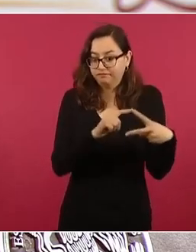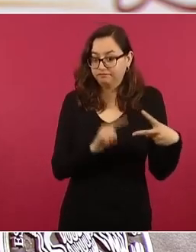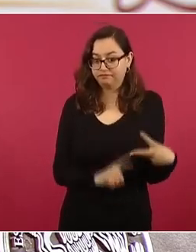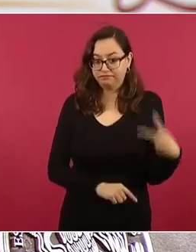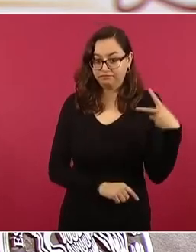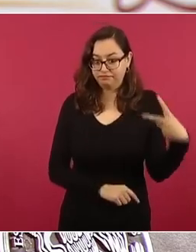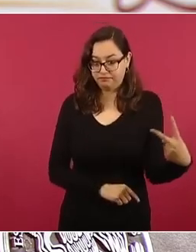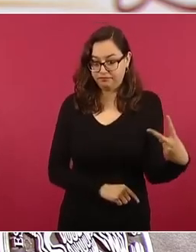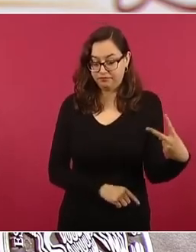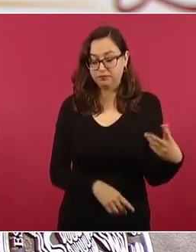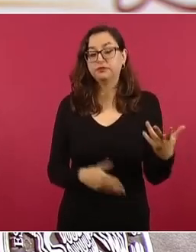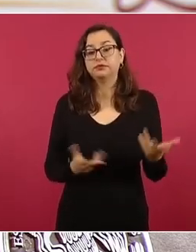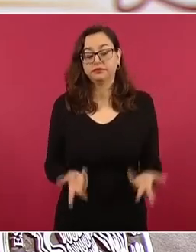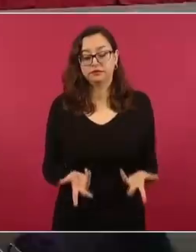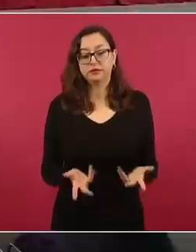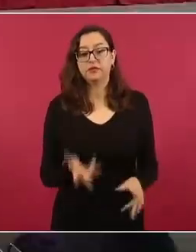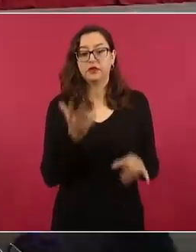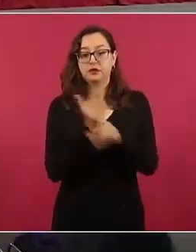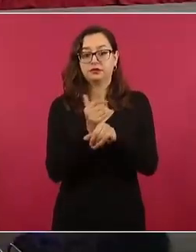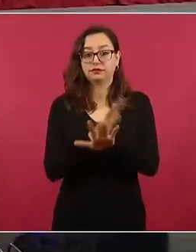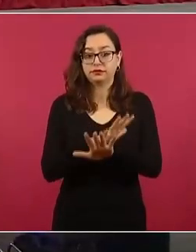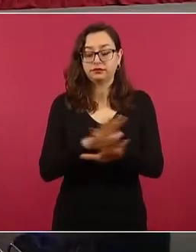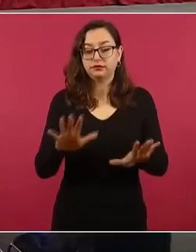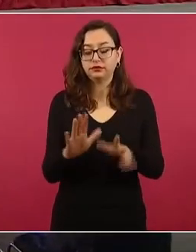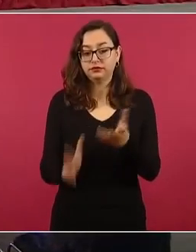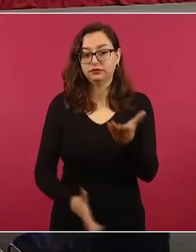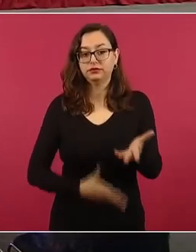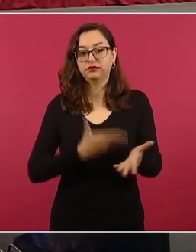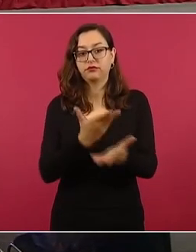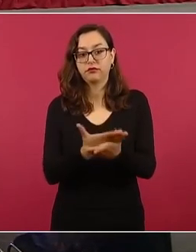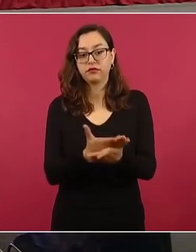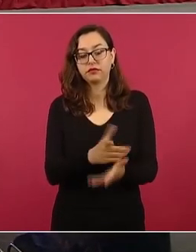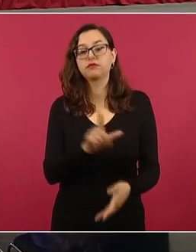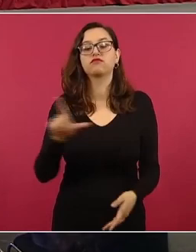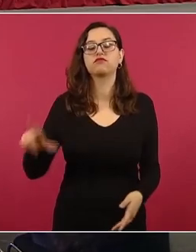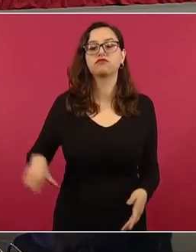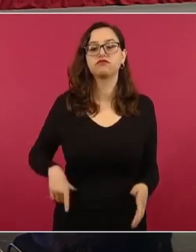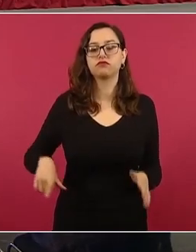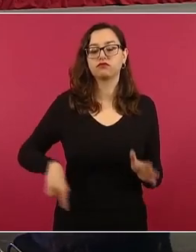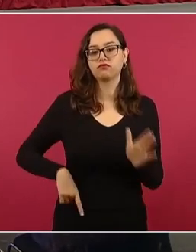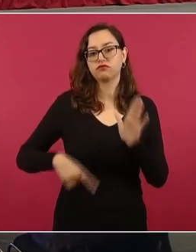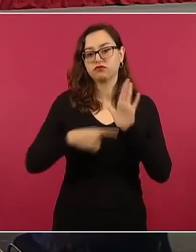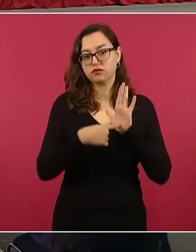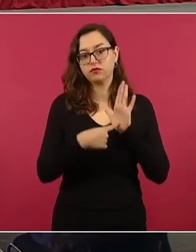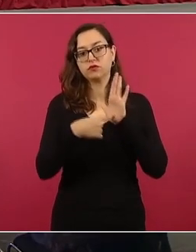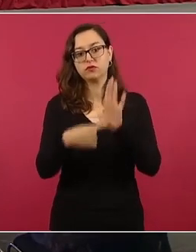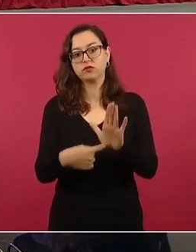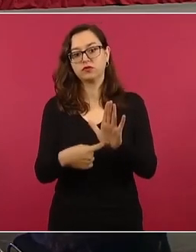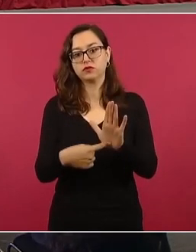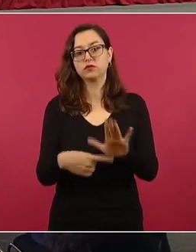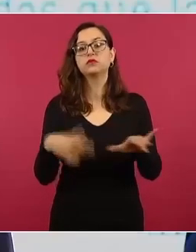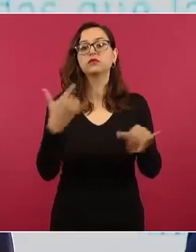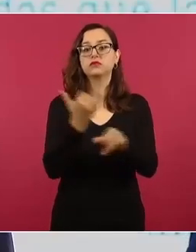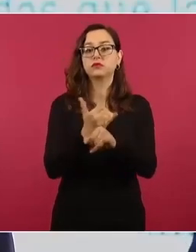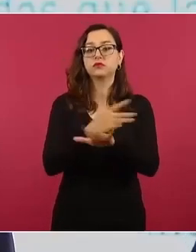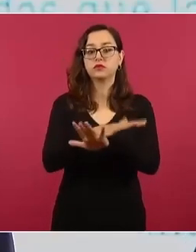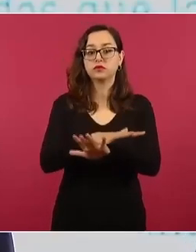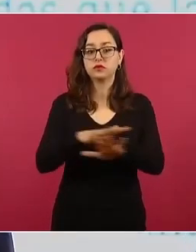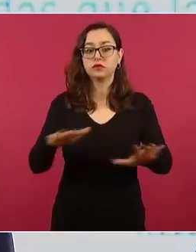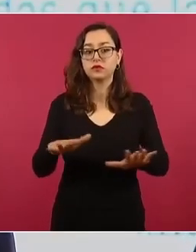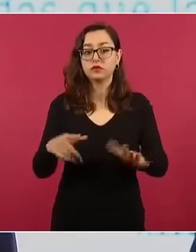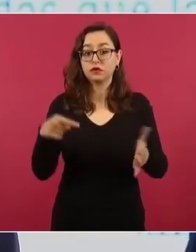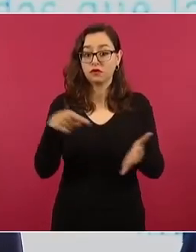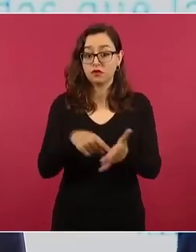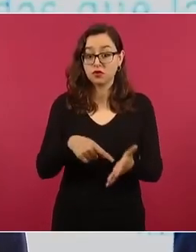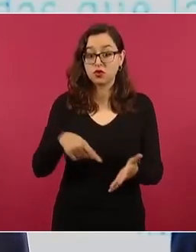es una posición política del gobierno y nosotros queremos destacar que este informe es el resultado